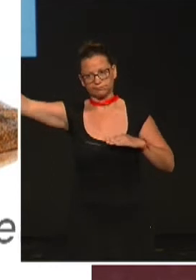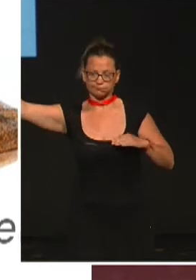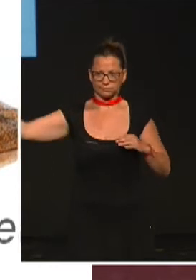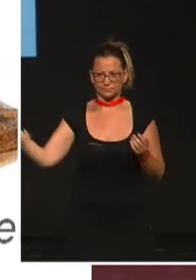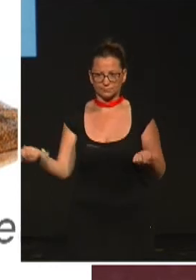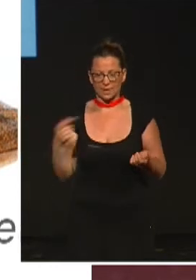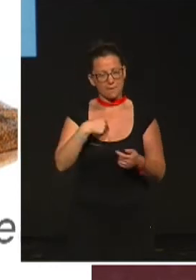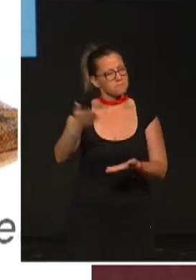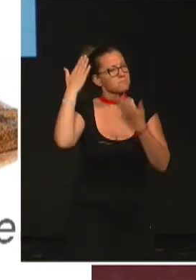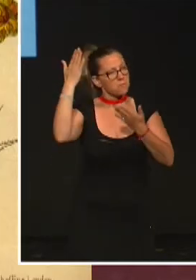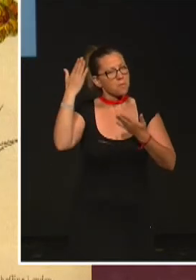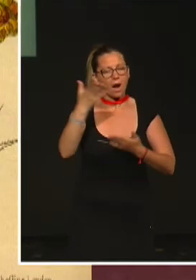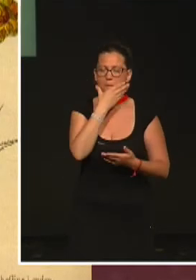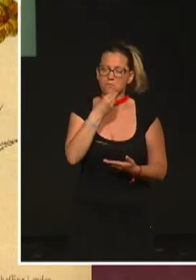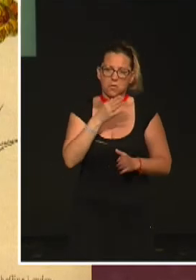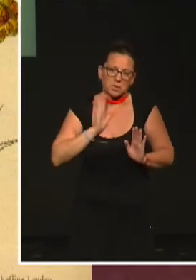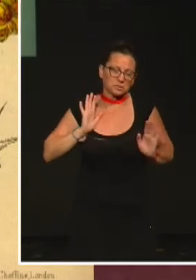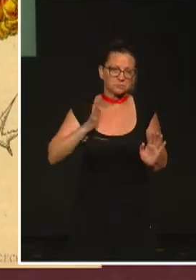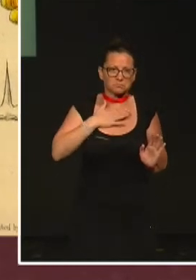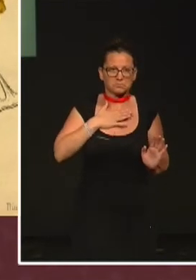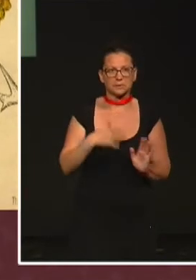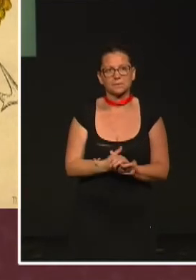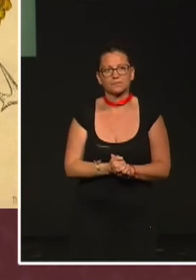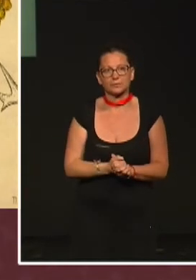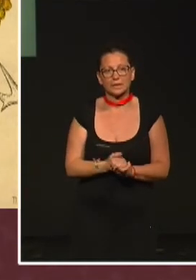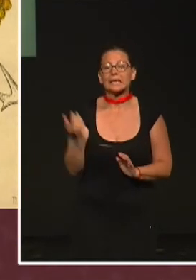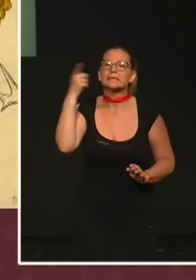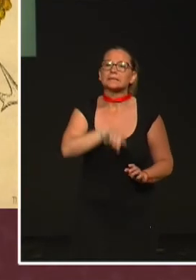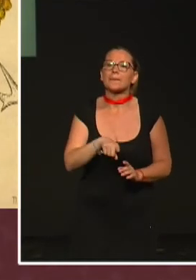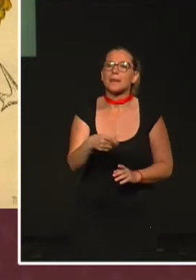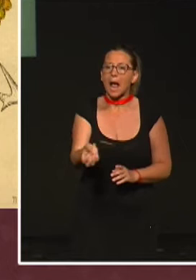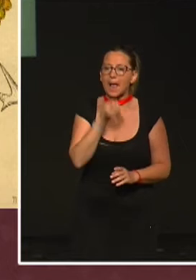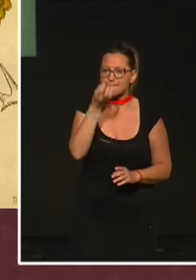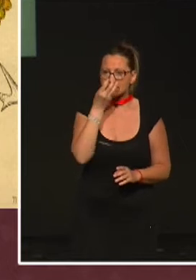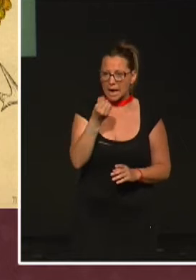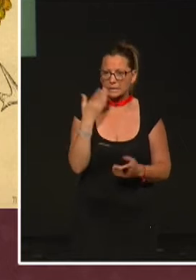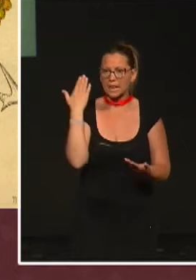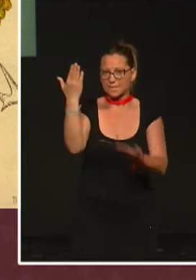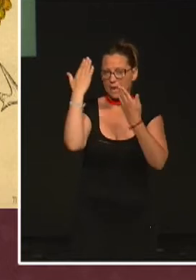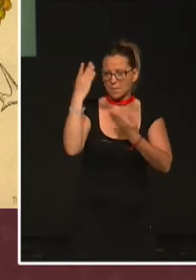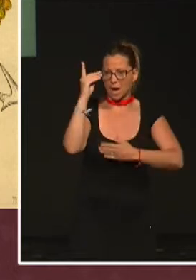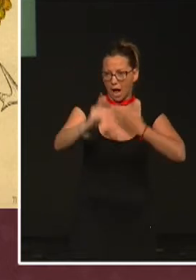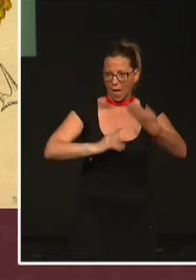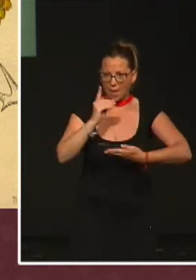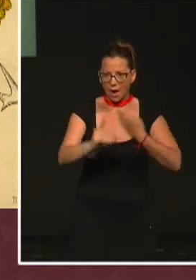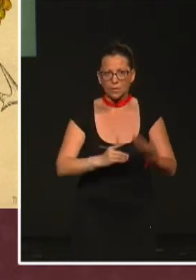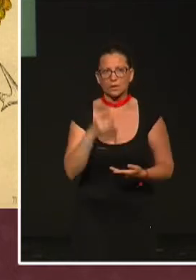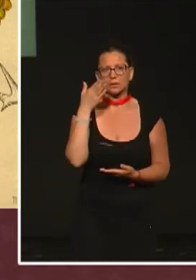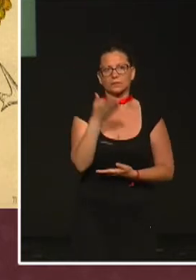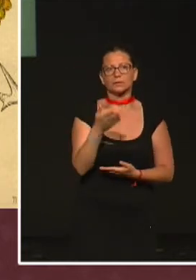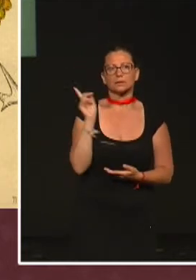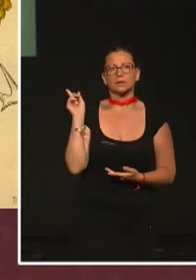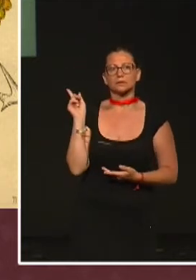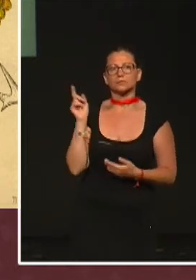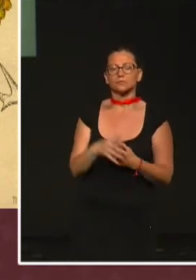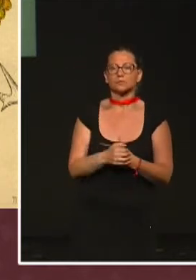anfibios. A me parece un homenaje muy bonito. Hay plantas también que homenajean a Darwin. Aquí tenemos, por ejemplo, al agracejo de Darwin, una